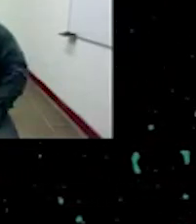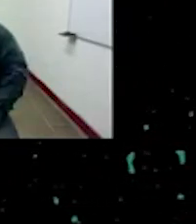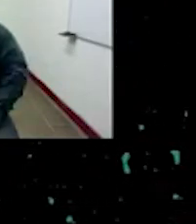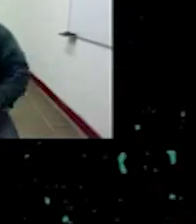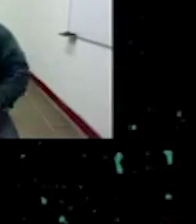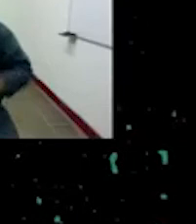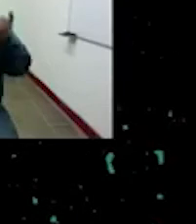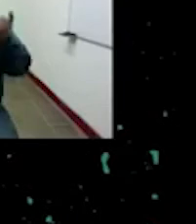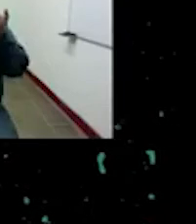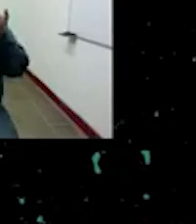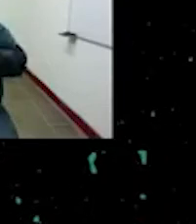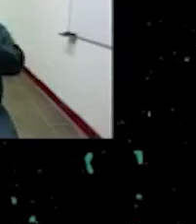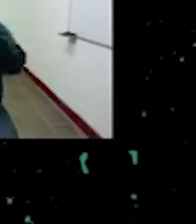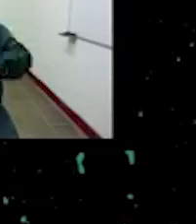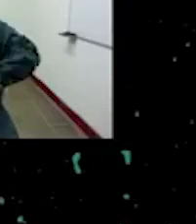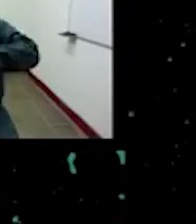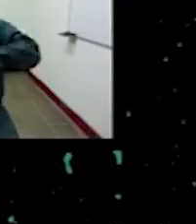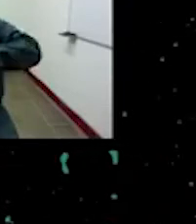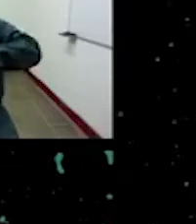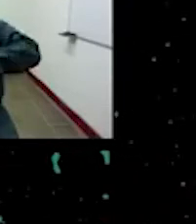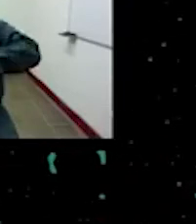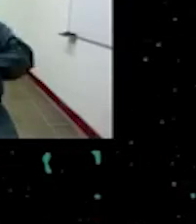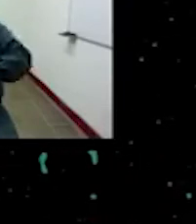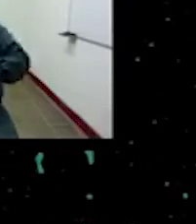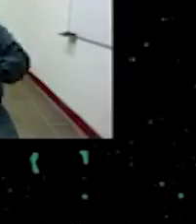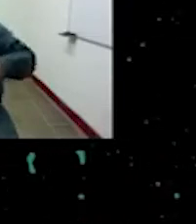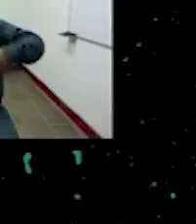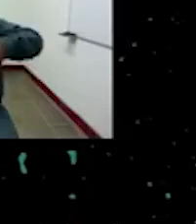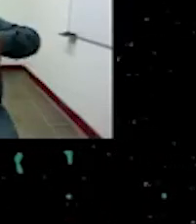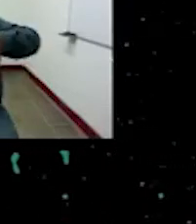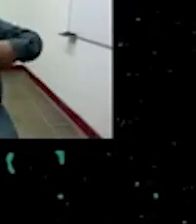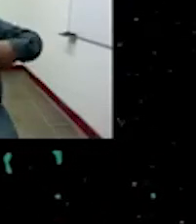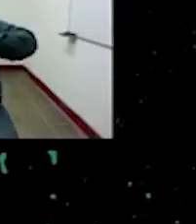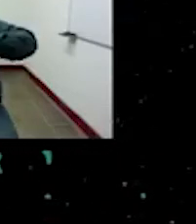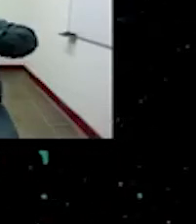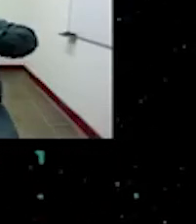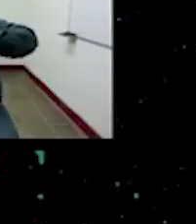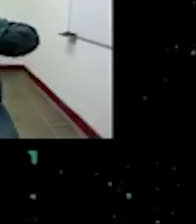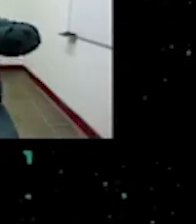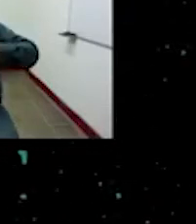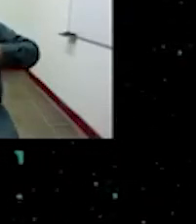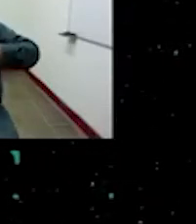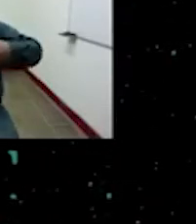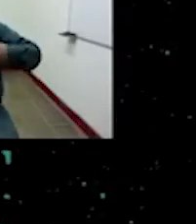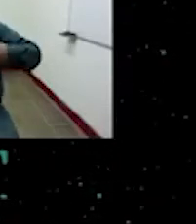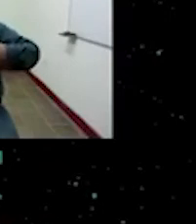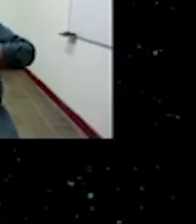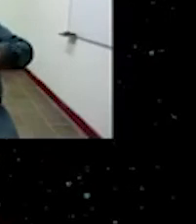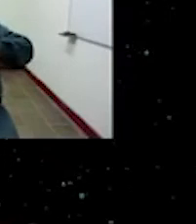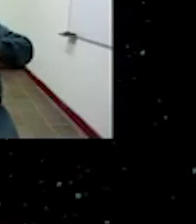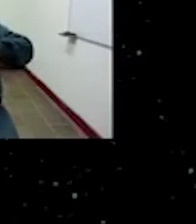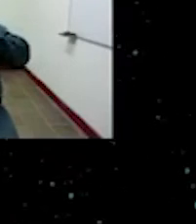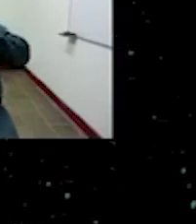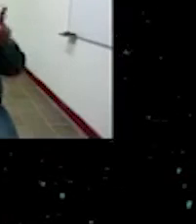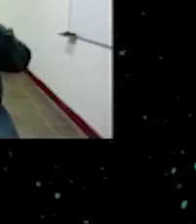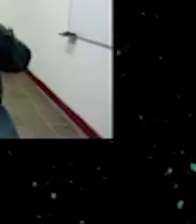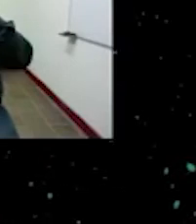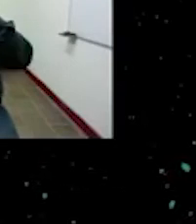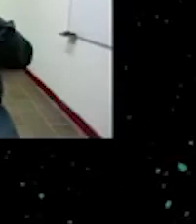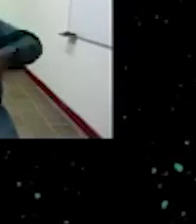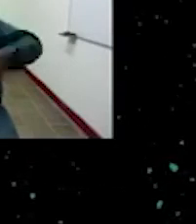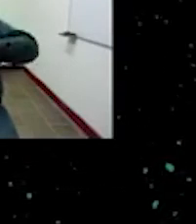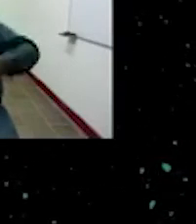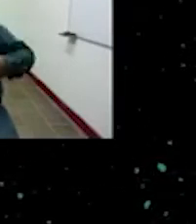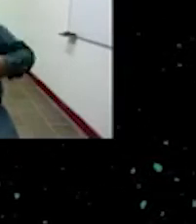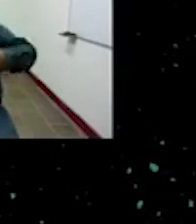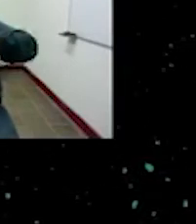o lo que se ve desde desde América que Duce lo maneja con el tema de la Merindia lo que se ve o lo que